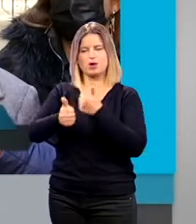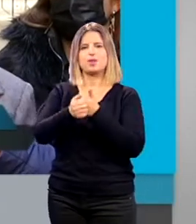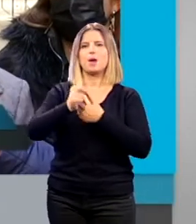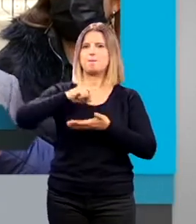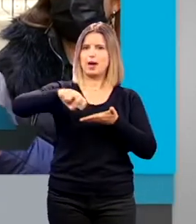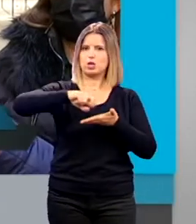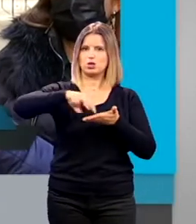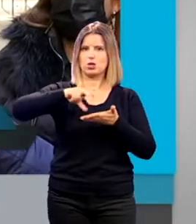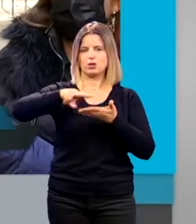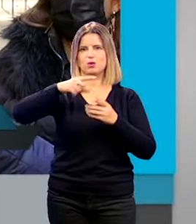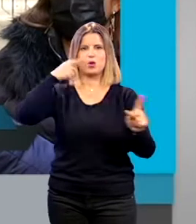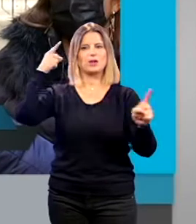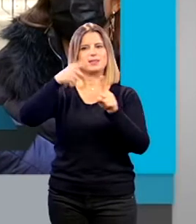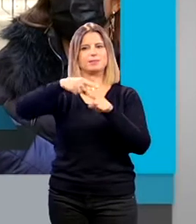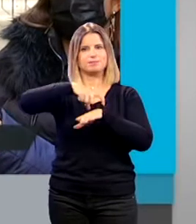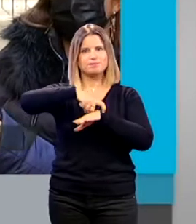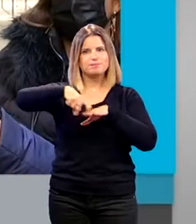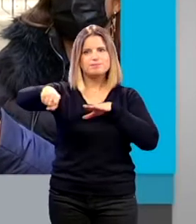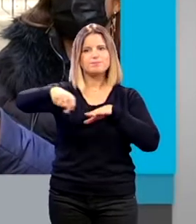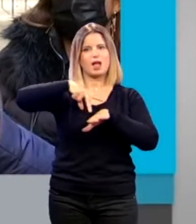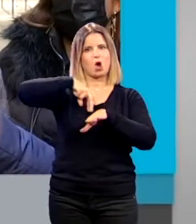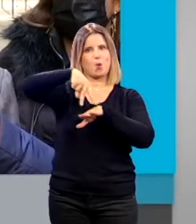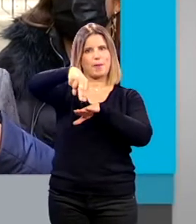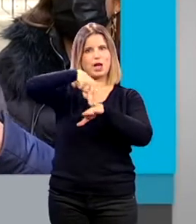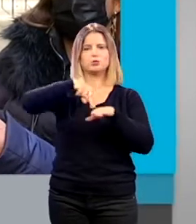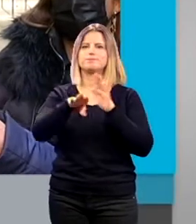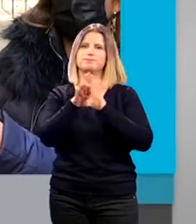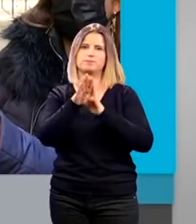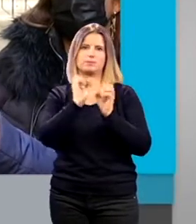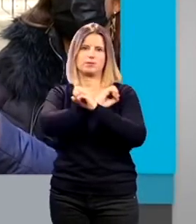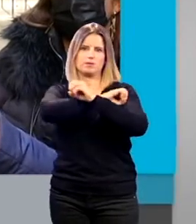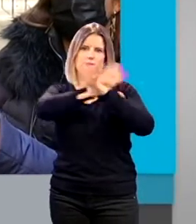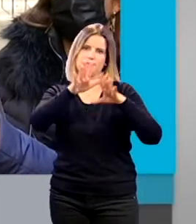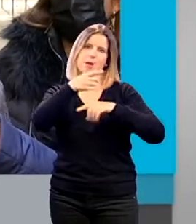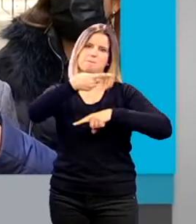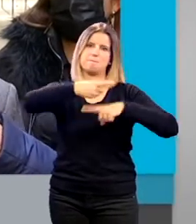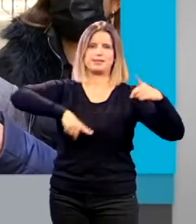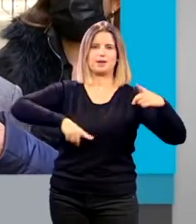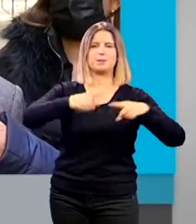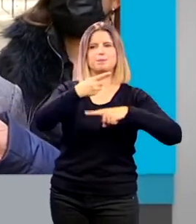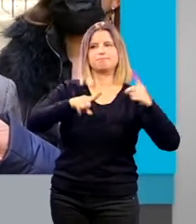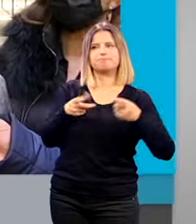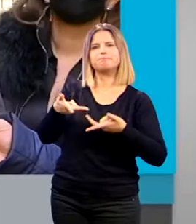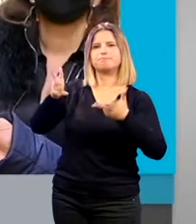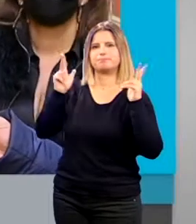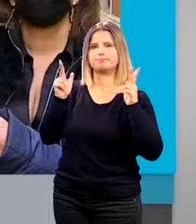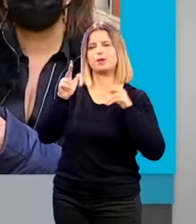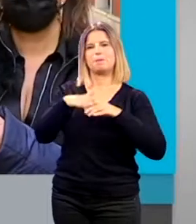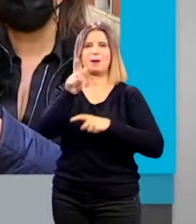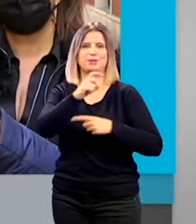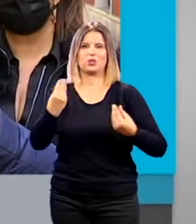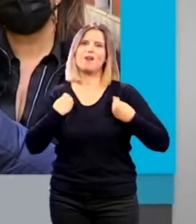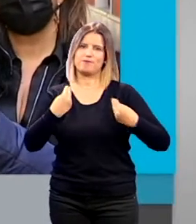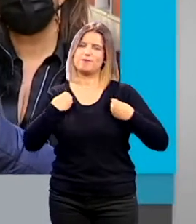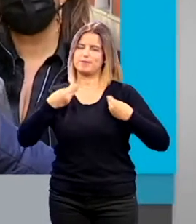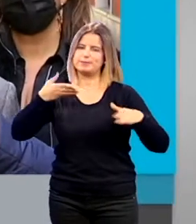mediante la actuación urbanística pero hay que dejar muy claro que se sigue permitiendo esa parte semi que sigue permitiendo el acceso a los residentes